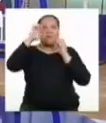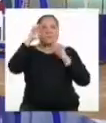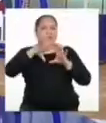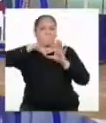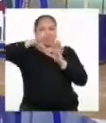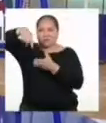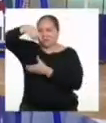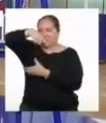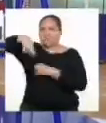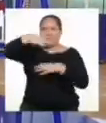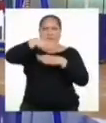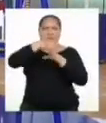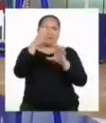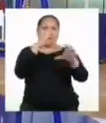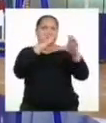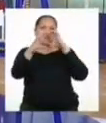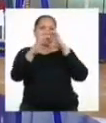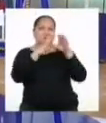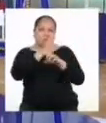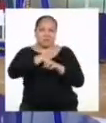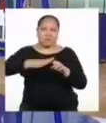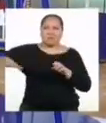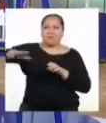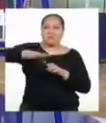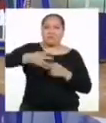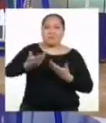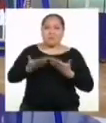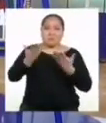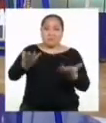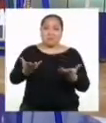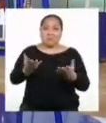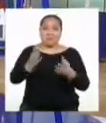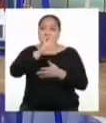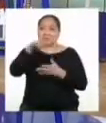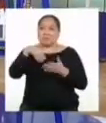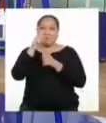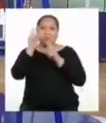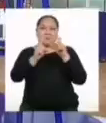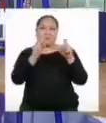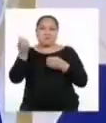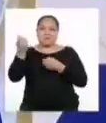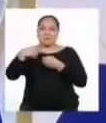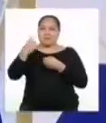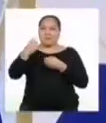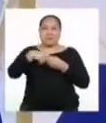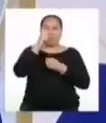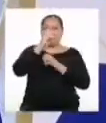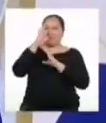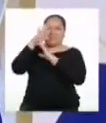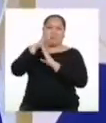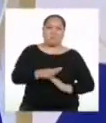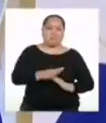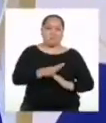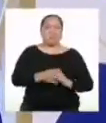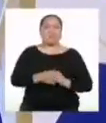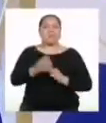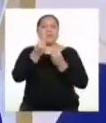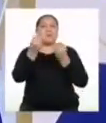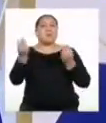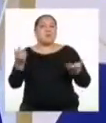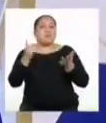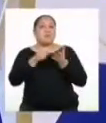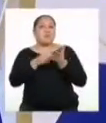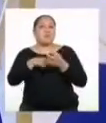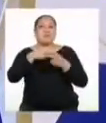una forma de comunicación alternativa que da voz a todas las personas sin discriminación. Muchas veces las